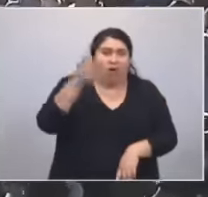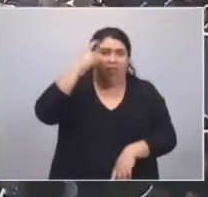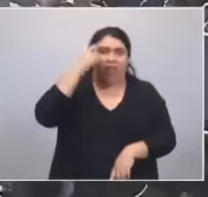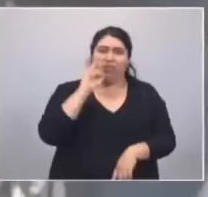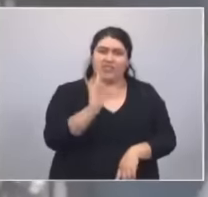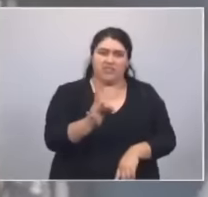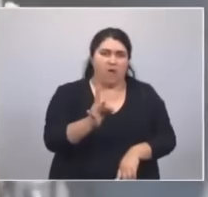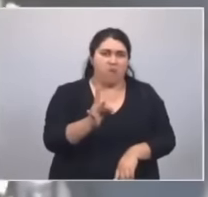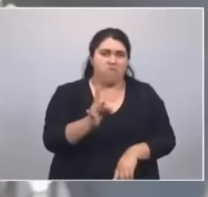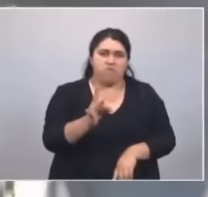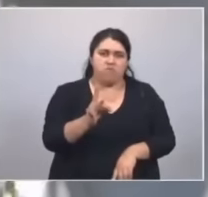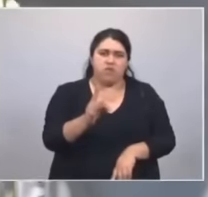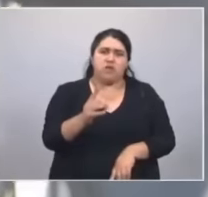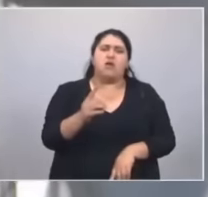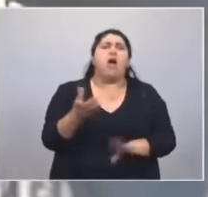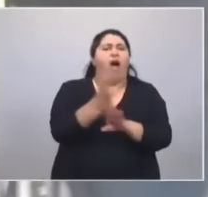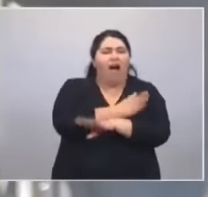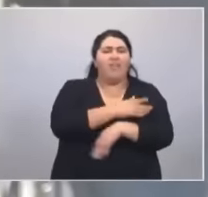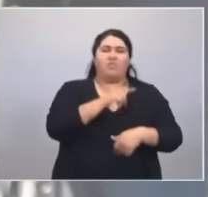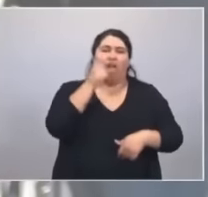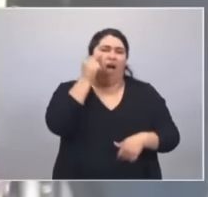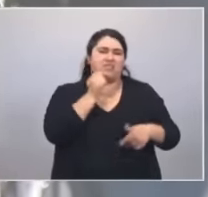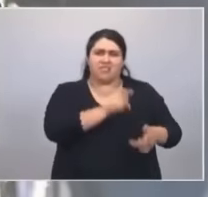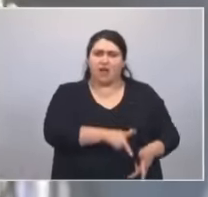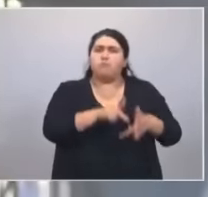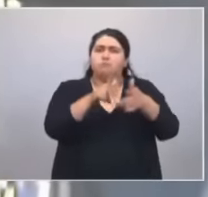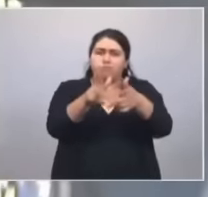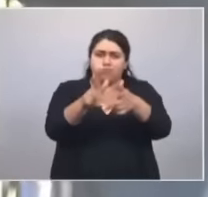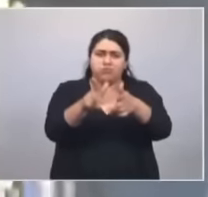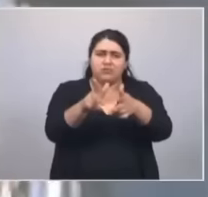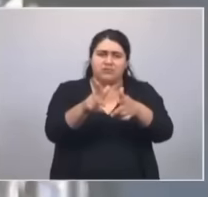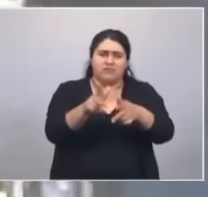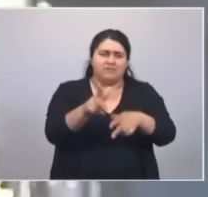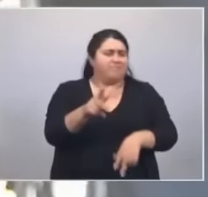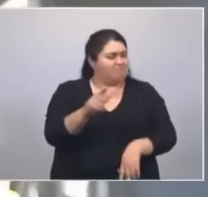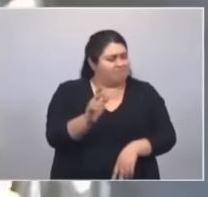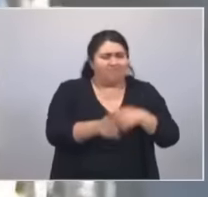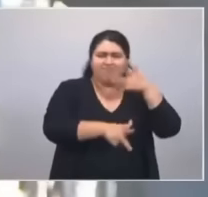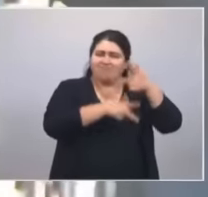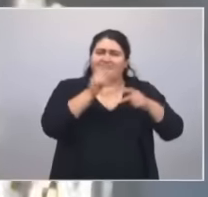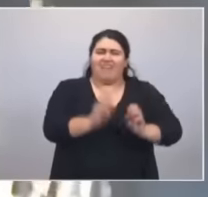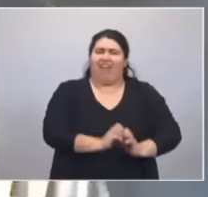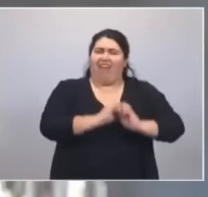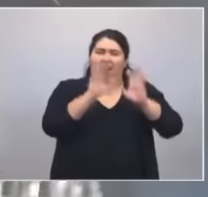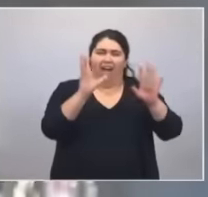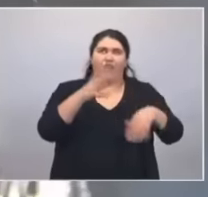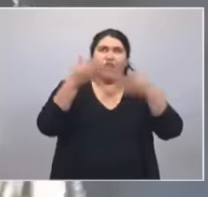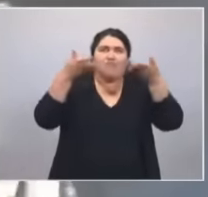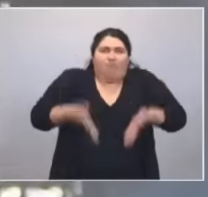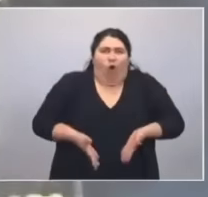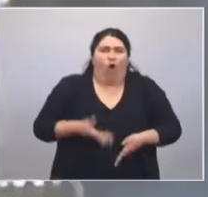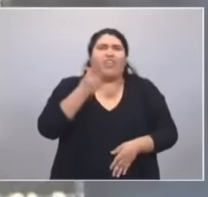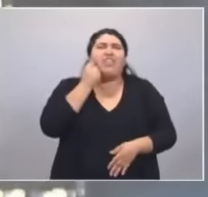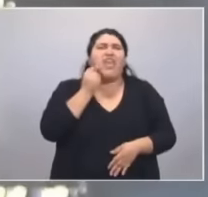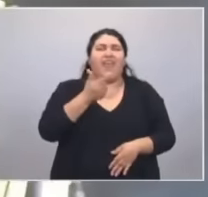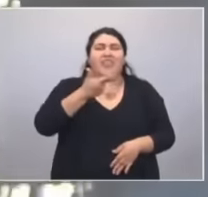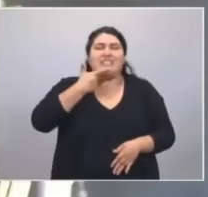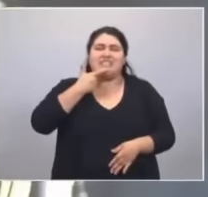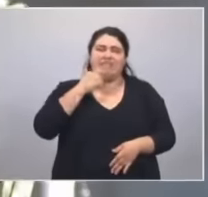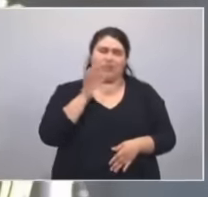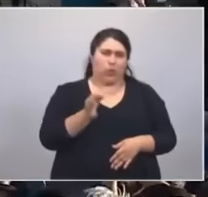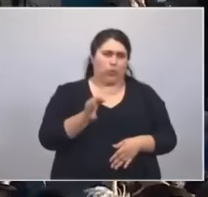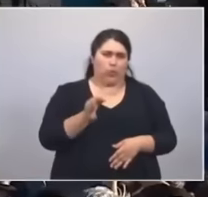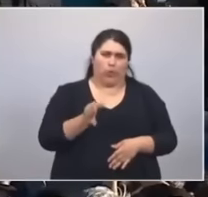tal como planteaba Axel, y nunca mejor que un 17 de octubre para hacerlo,